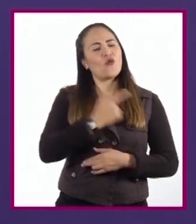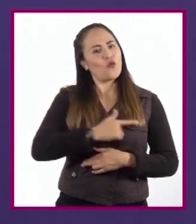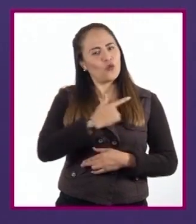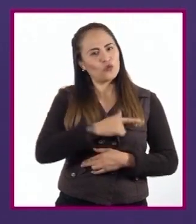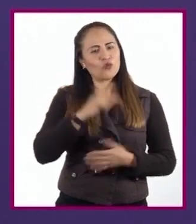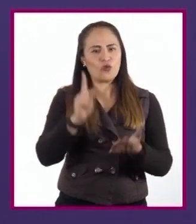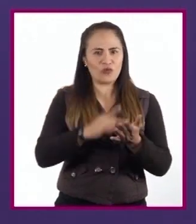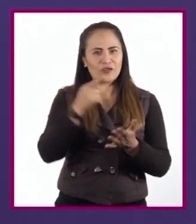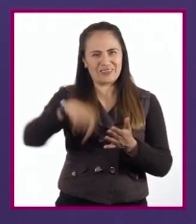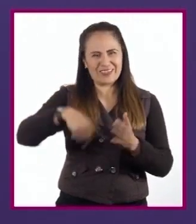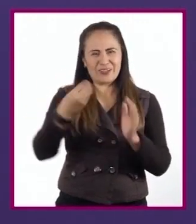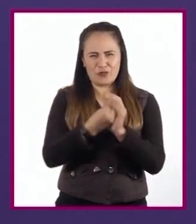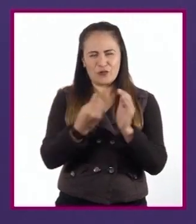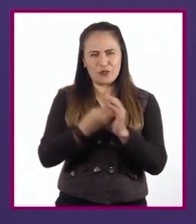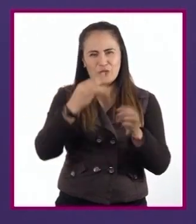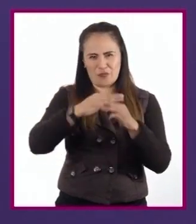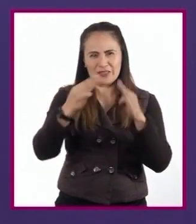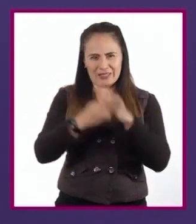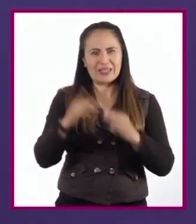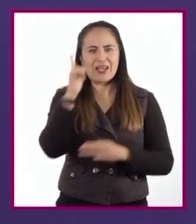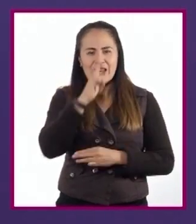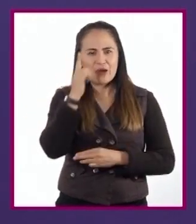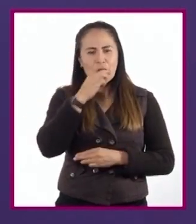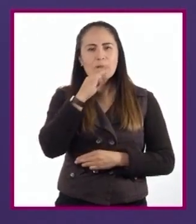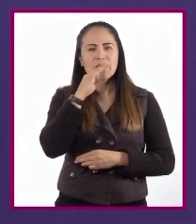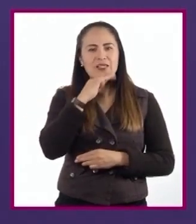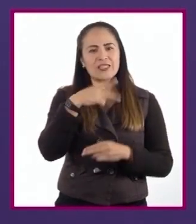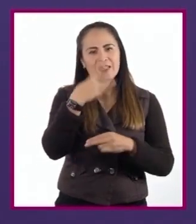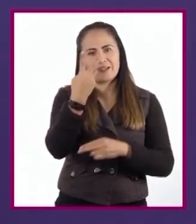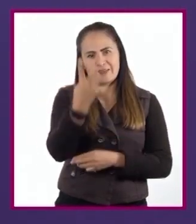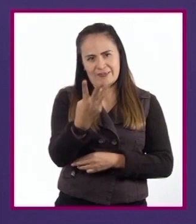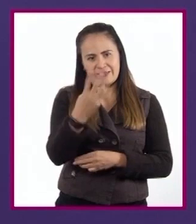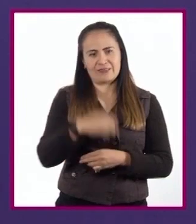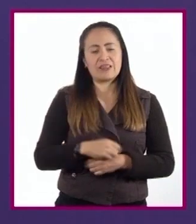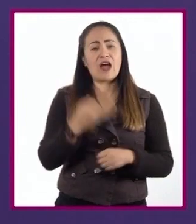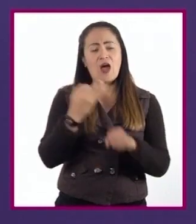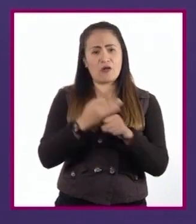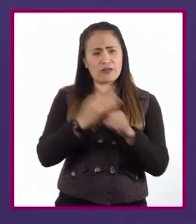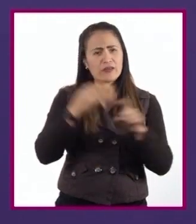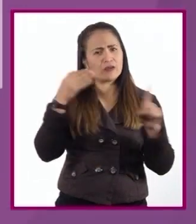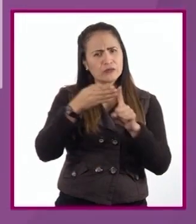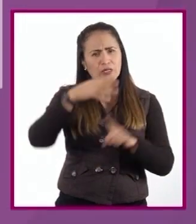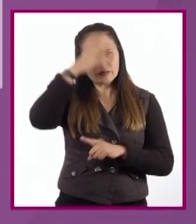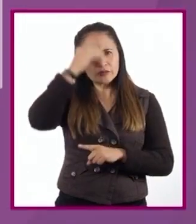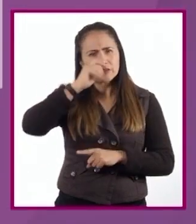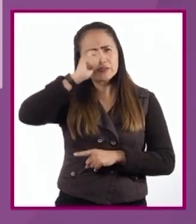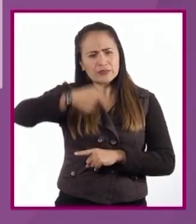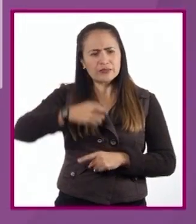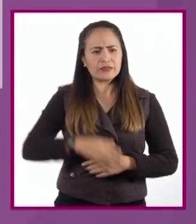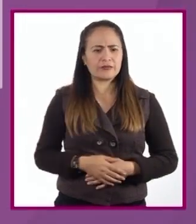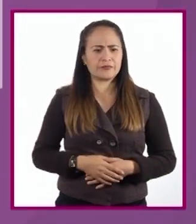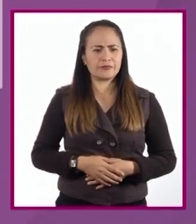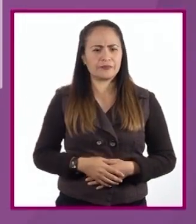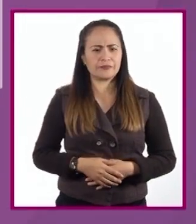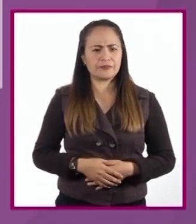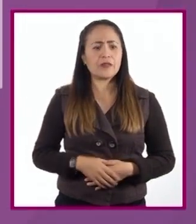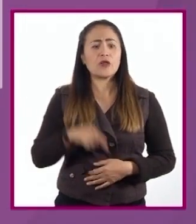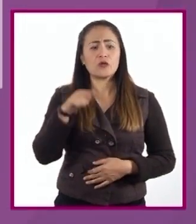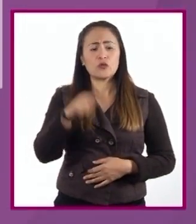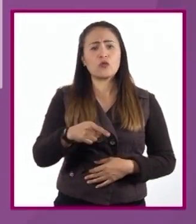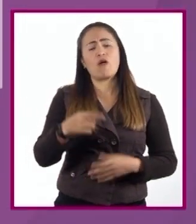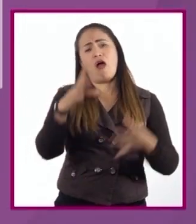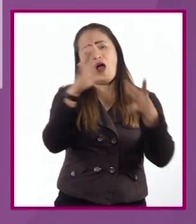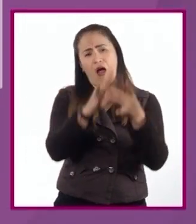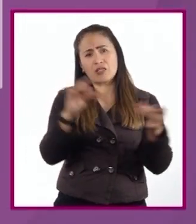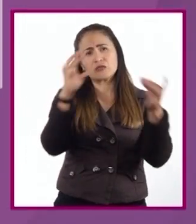sesión más de Lengua Materna 3. Nuestro aprendizaje esperado para desarrollar en esta sesión es expresa de manera clara sus